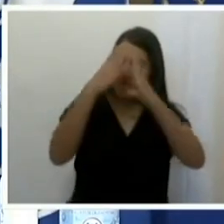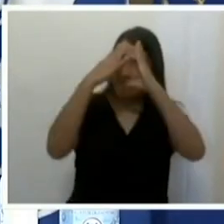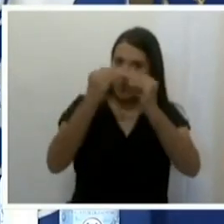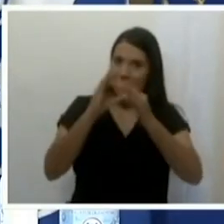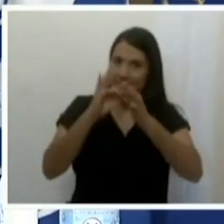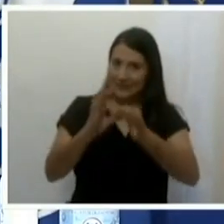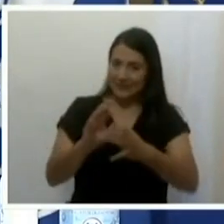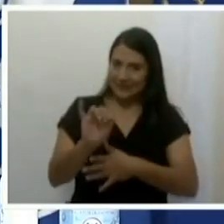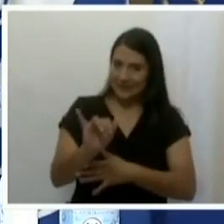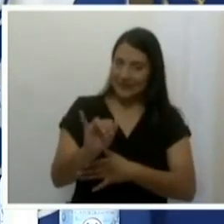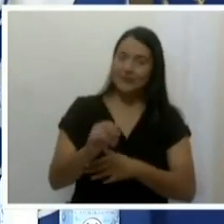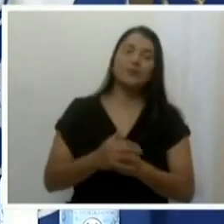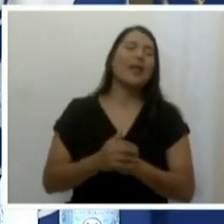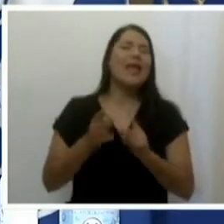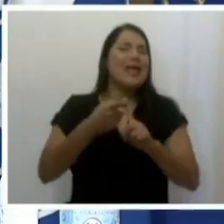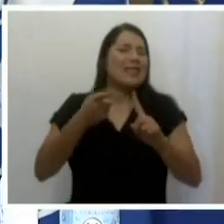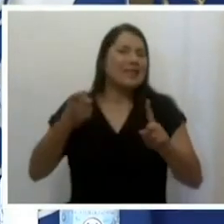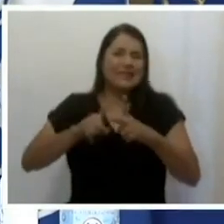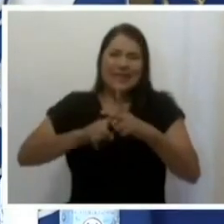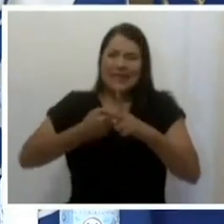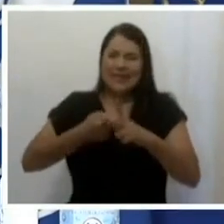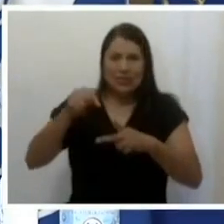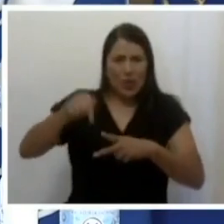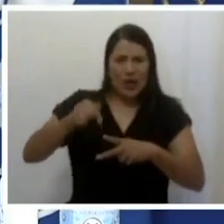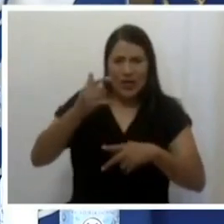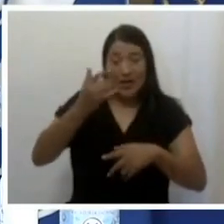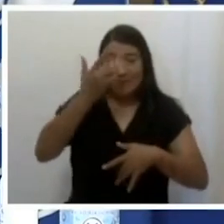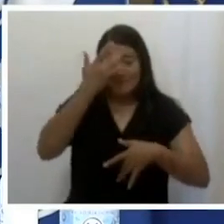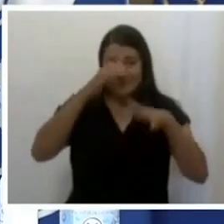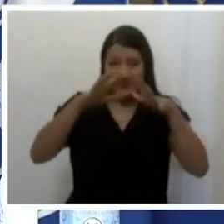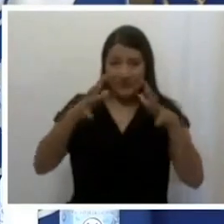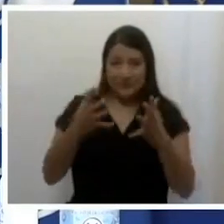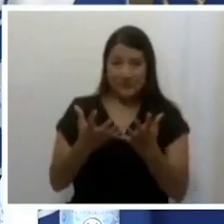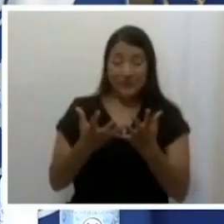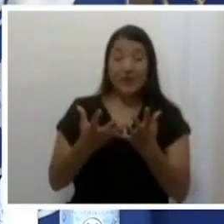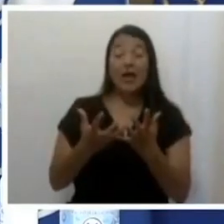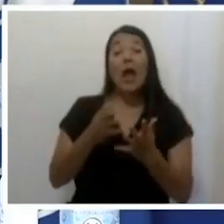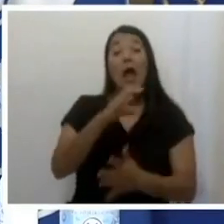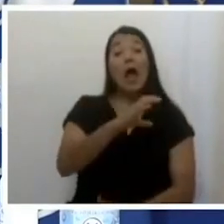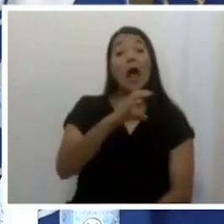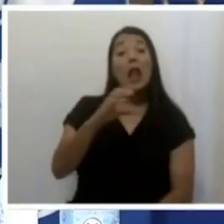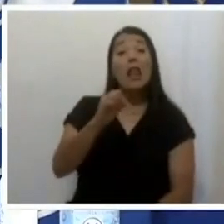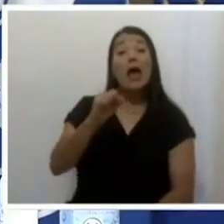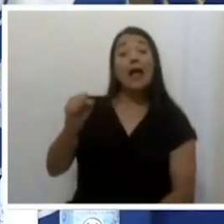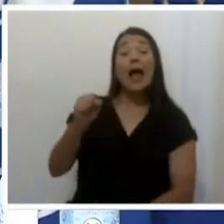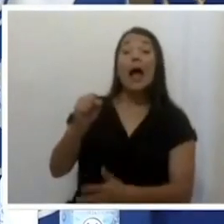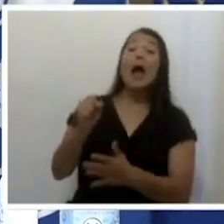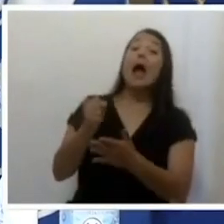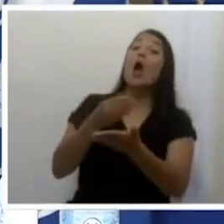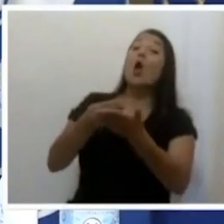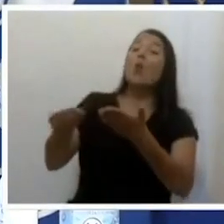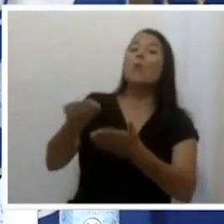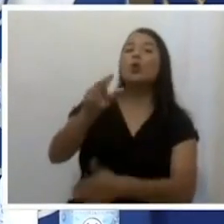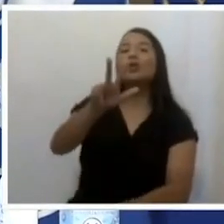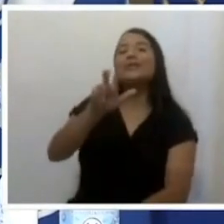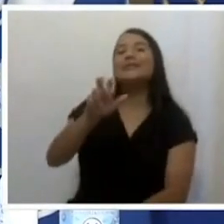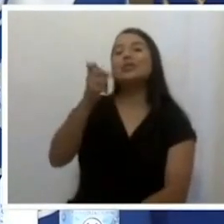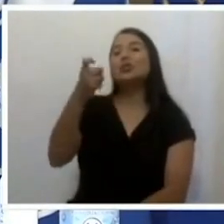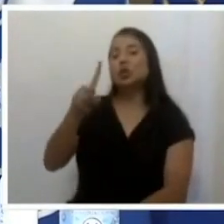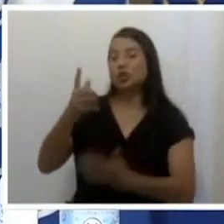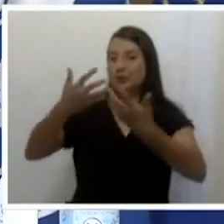temprano en esta pandemia, en la caja habíamos pedido 311 ventiladores.